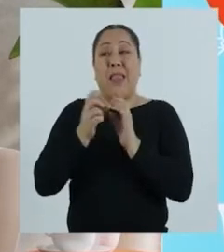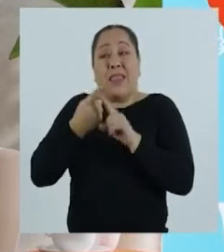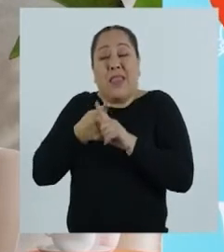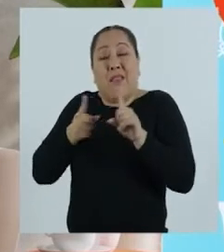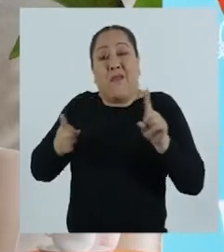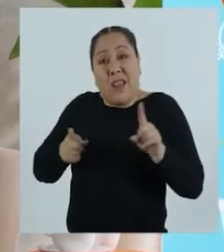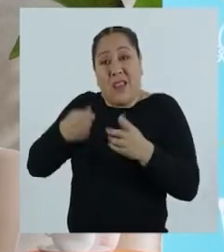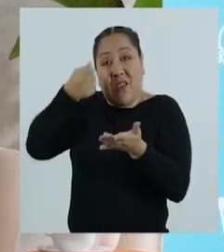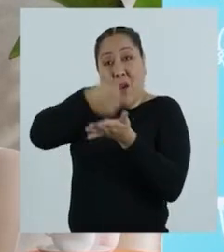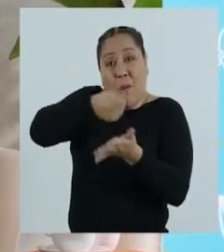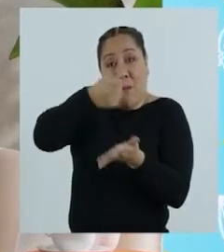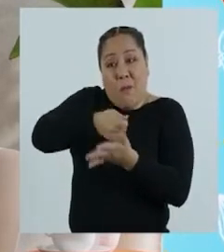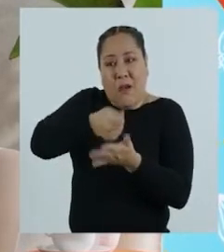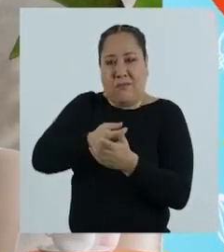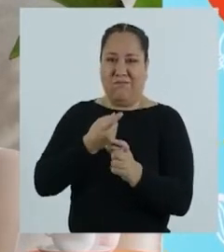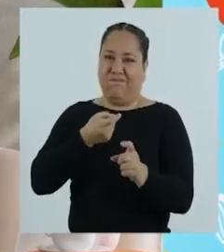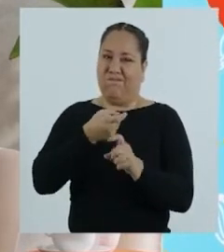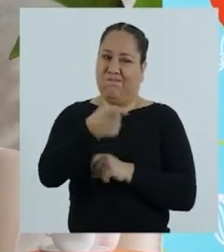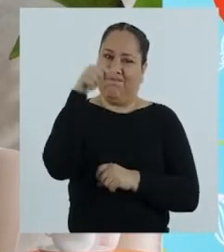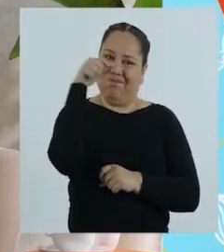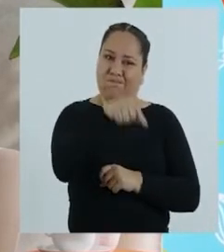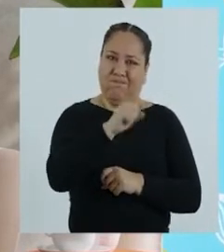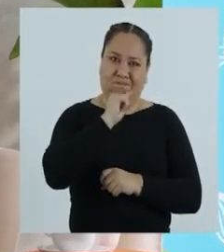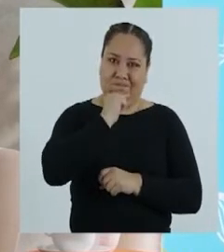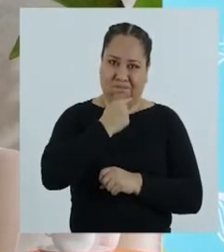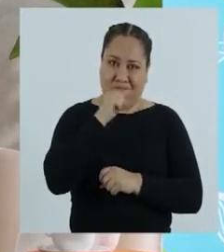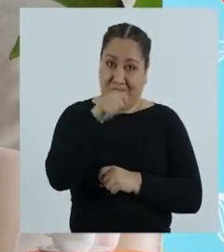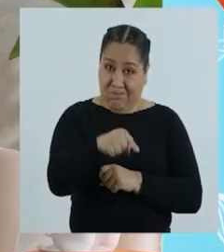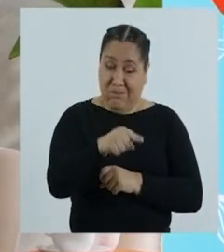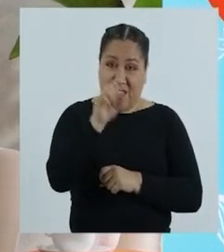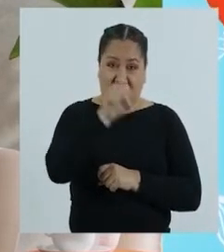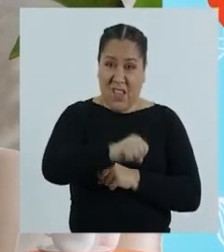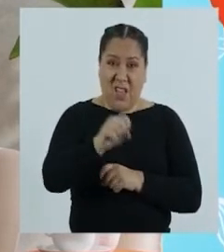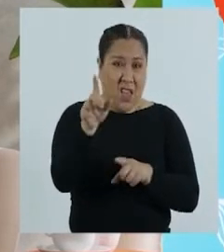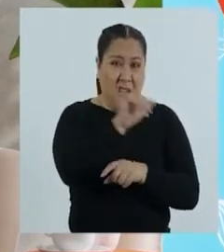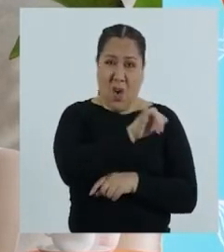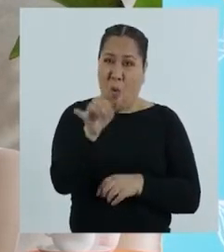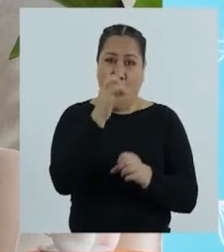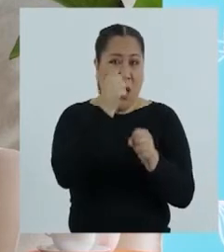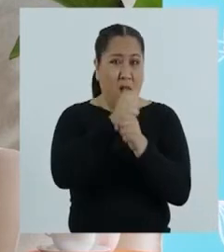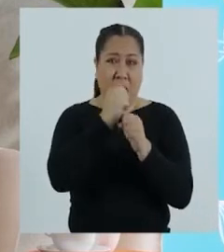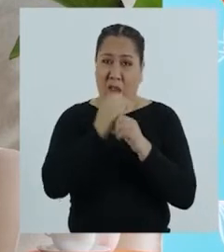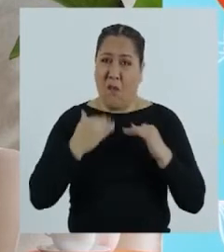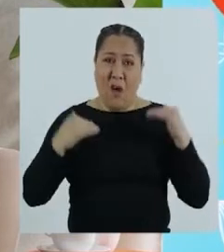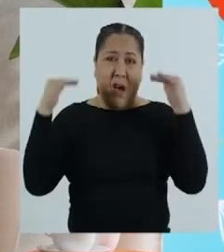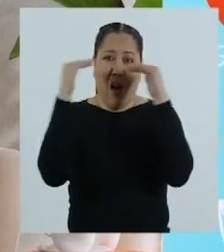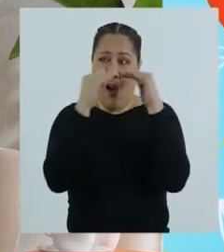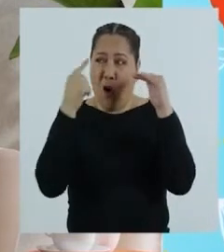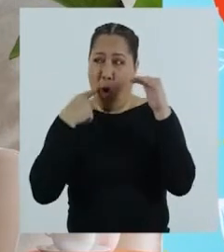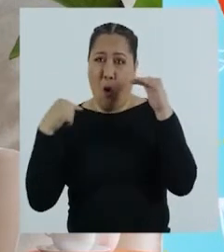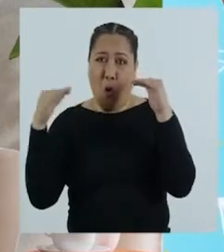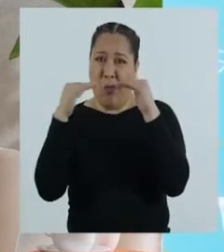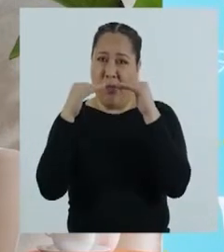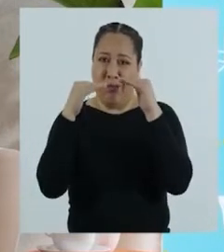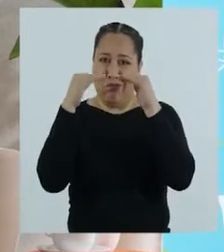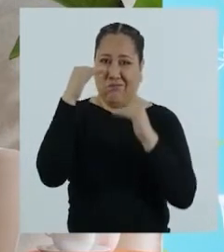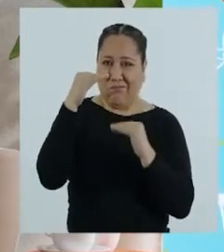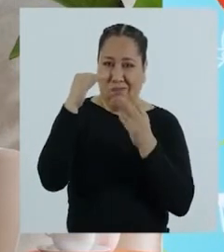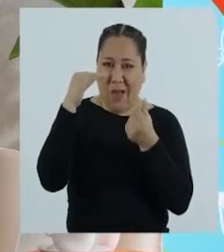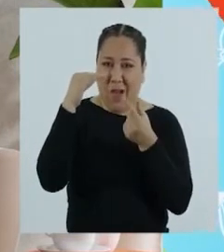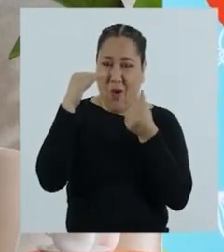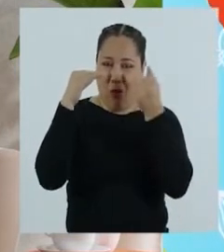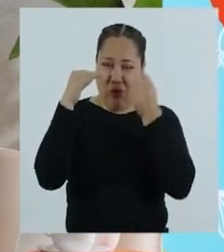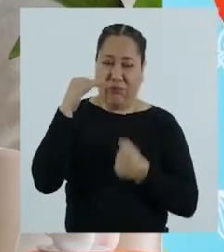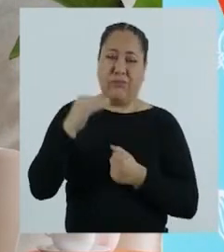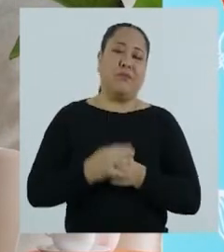Por ejemplo, la diferencia de sueldos afecta a la mujer, a pesar de que ella realiza las mismas tareas que los